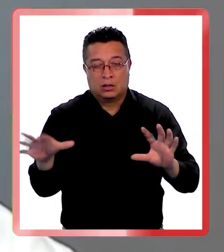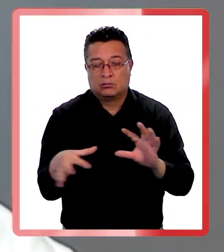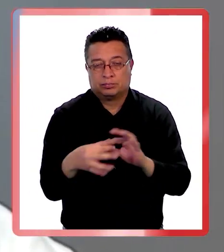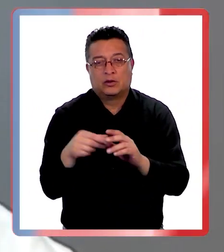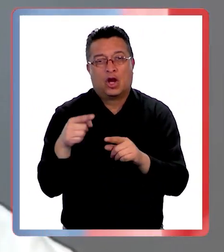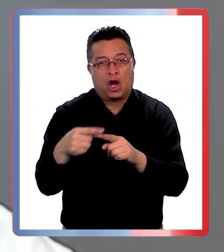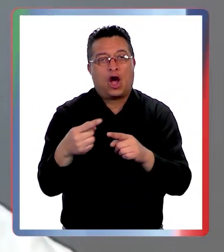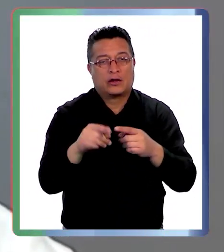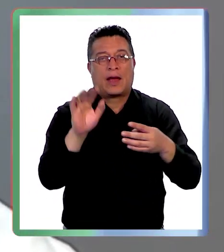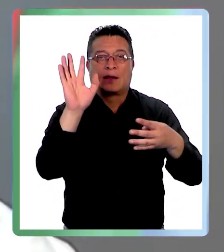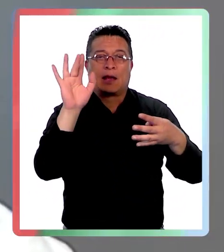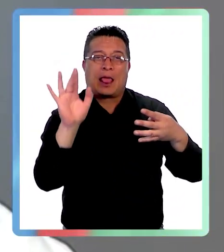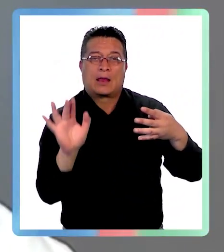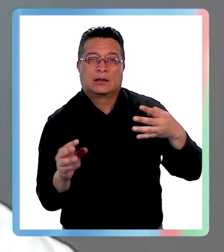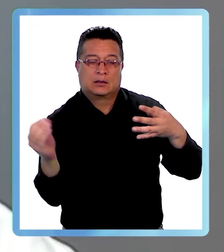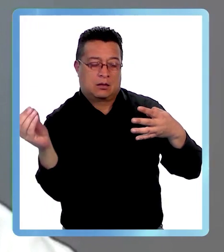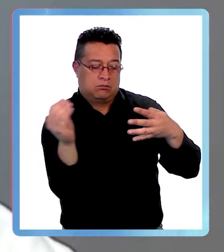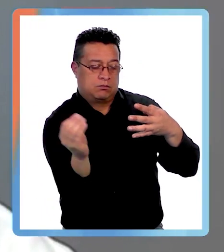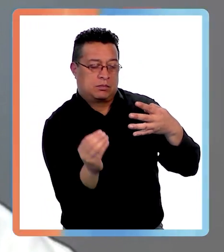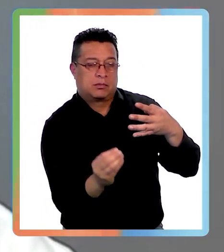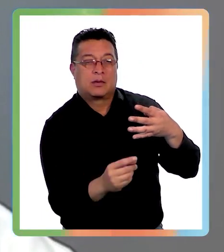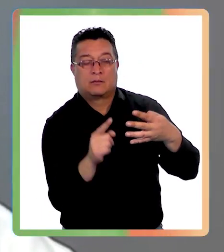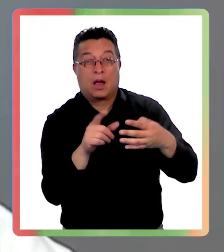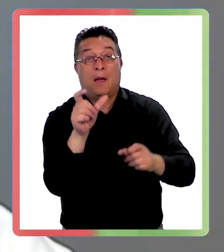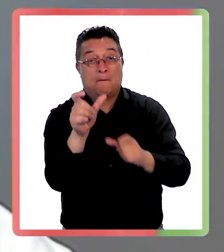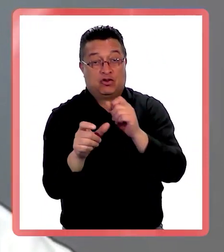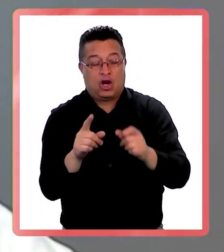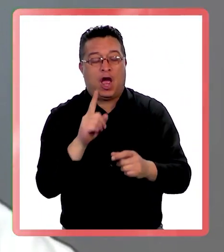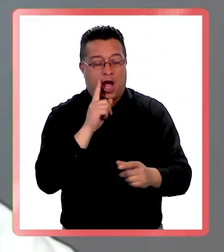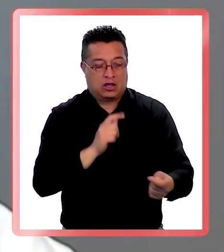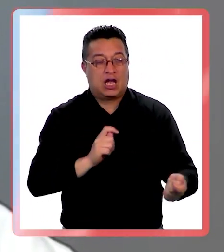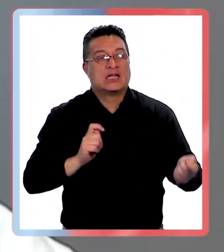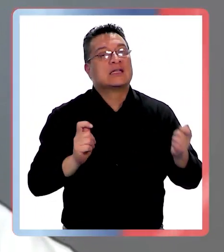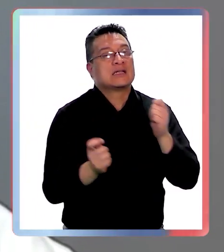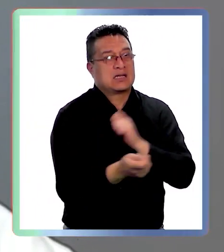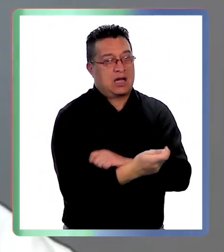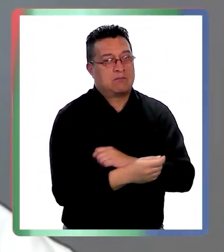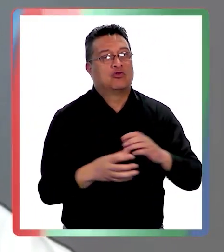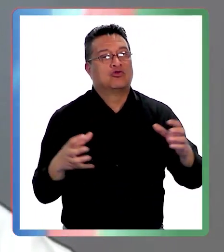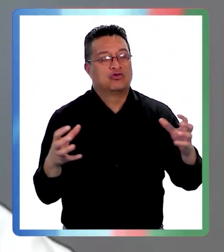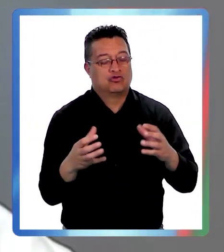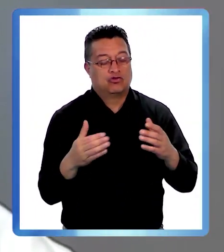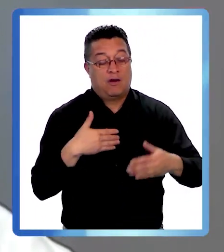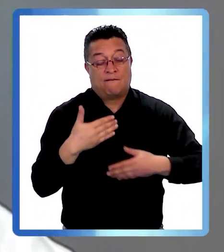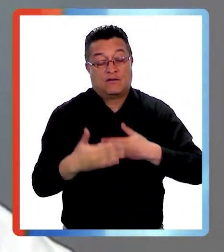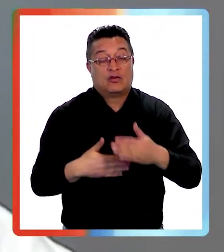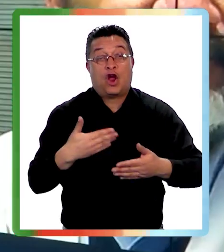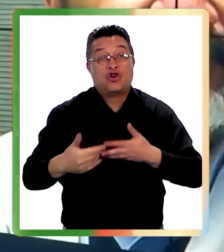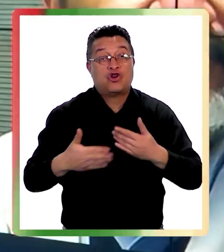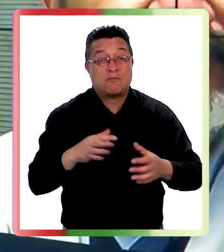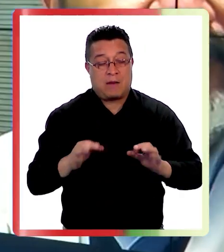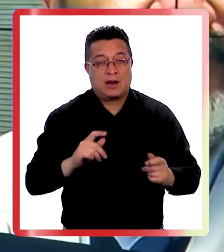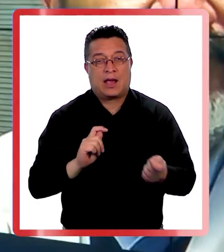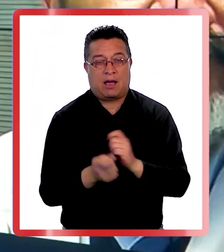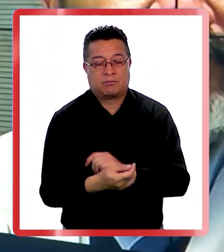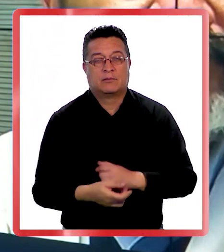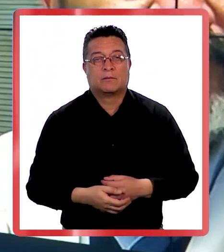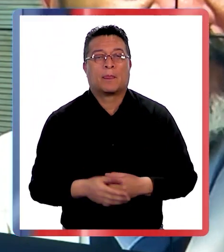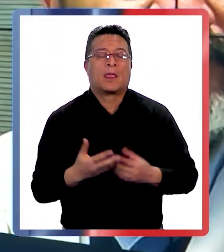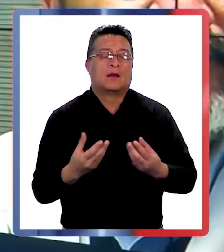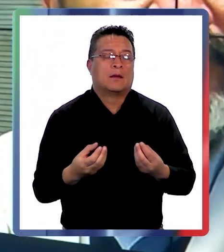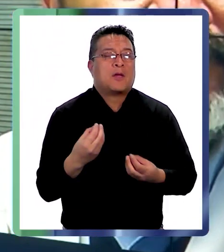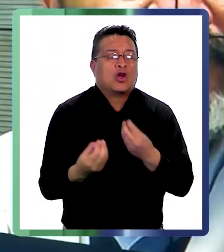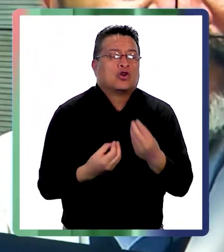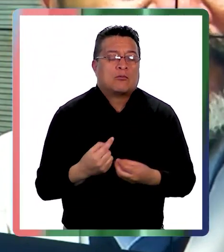estas otras características. O sea, claramente la persona tiene un cambio respecto de su funcionamiento habitual. Doctor, ¿cómo